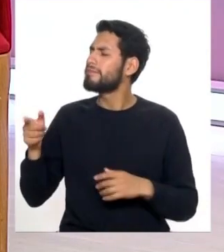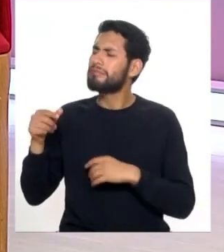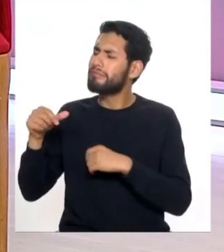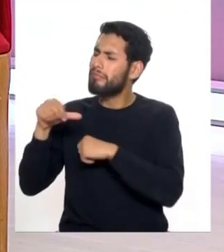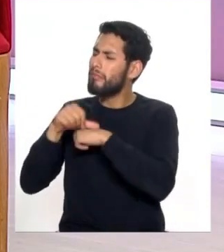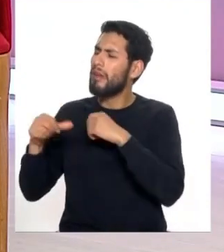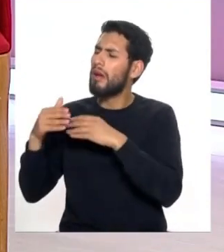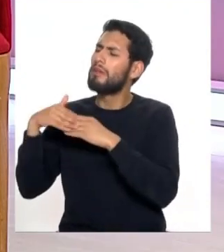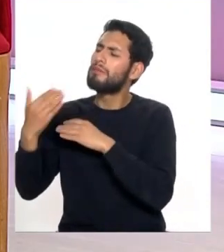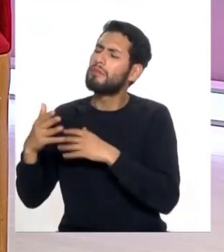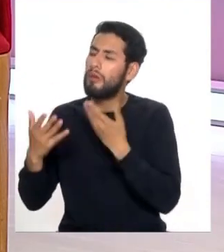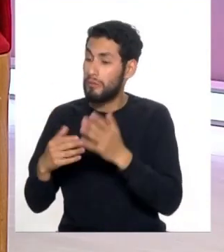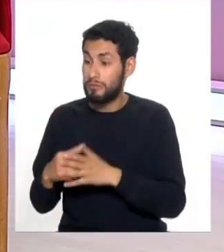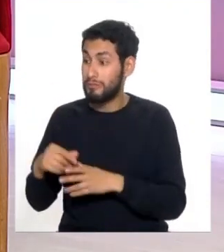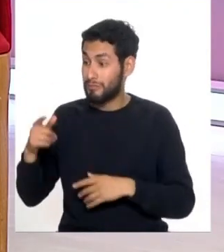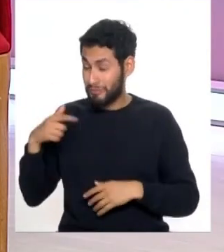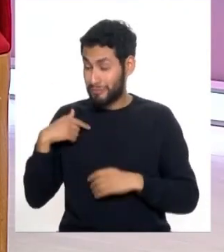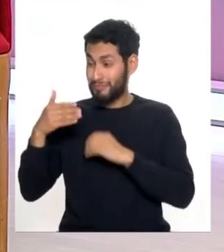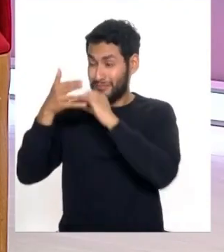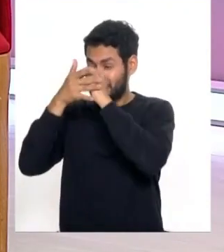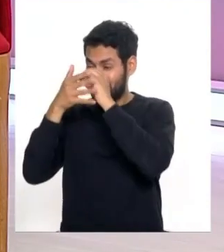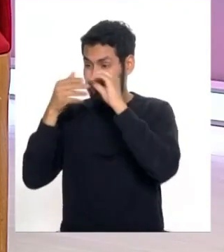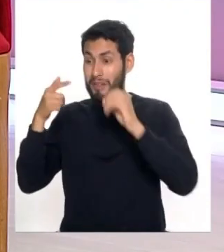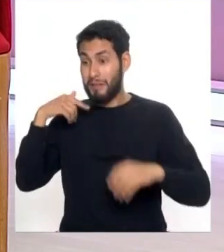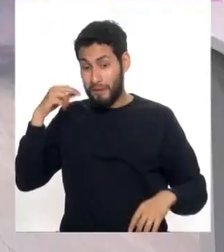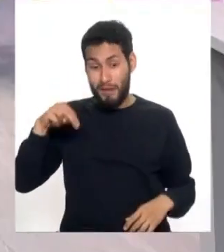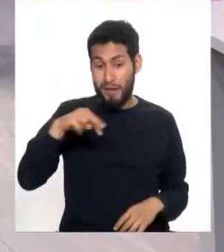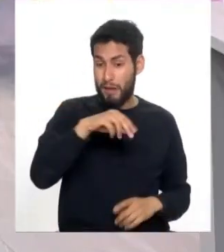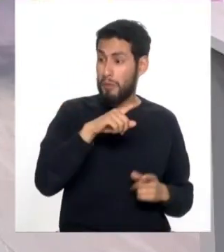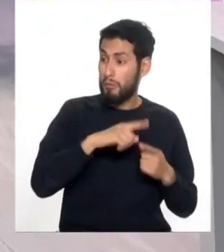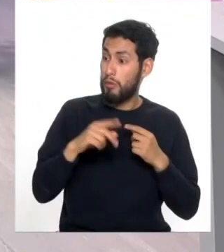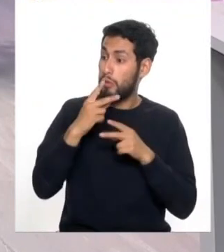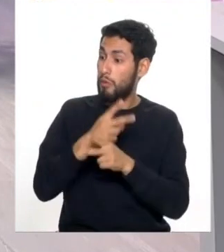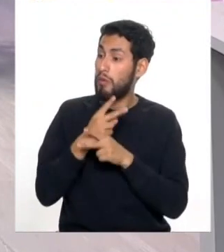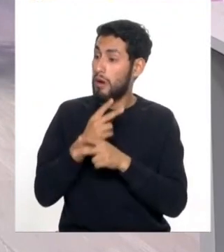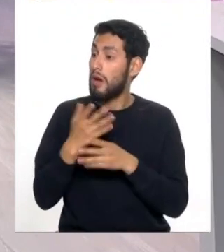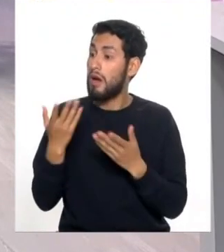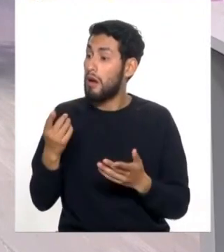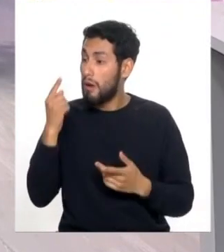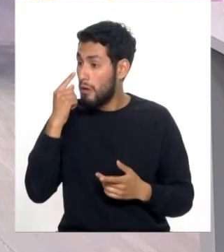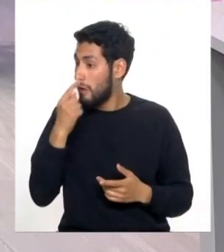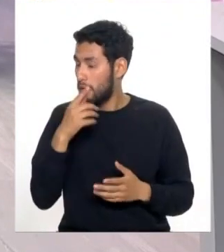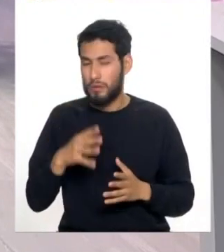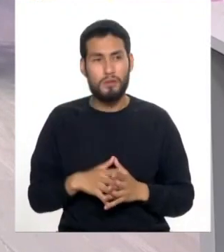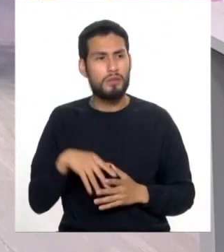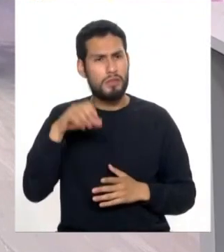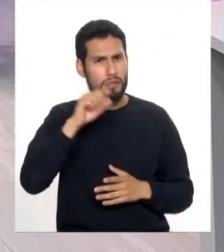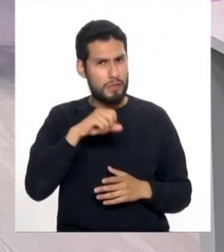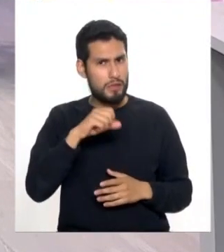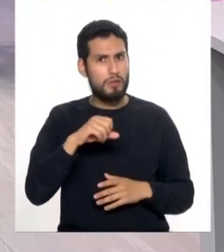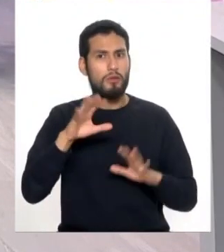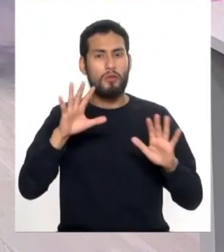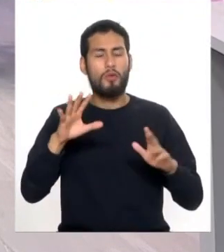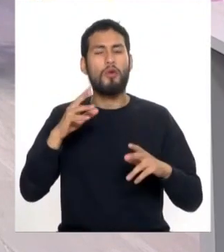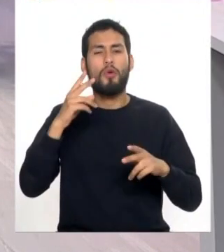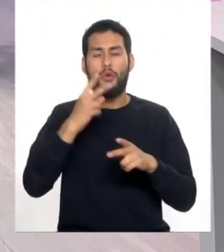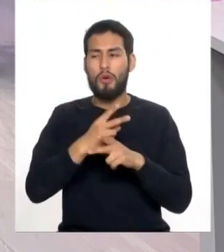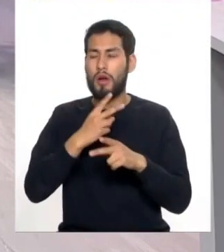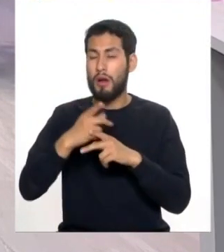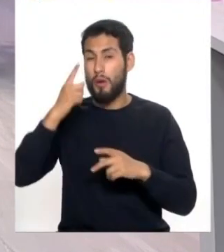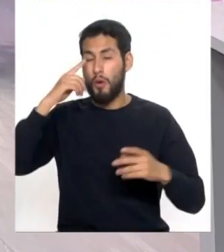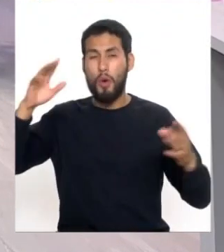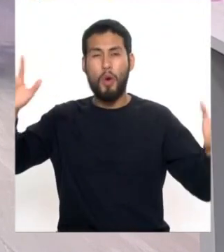como dice ahora los pacientes salen caminando pero hay algún cuidado especial que debemos tener sí preservarse de evitar contaminación